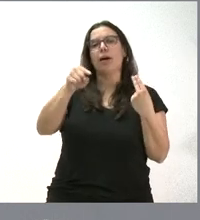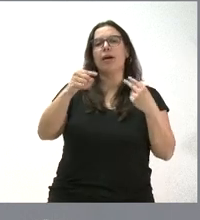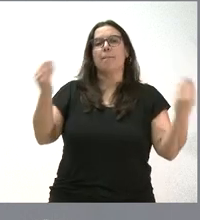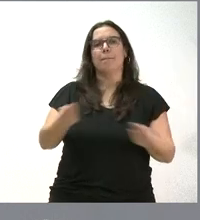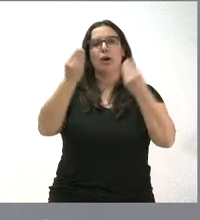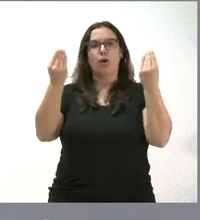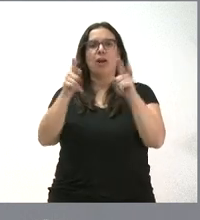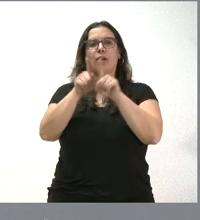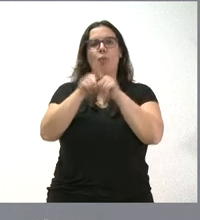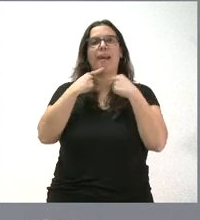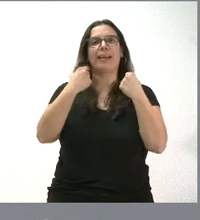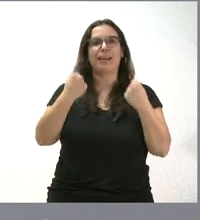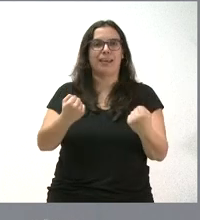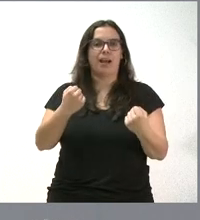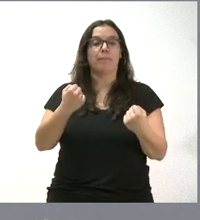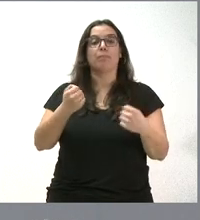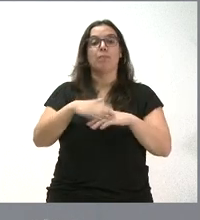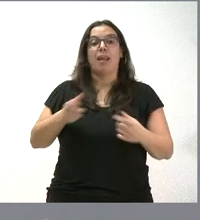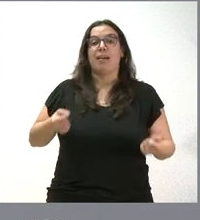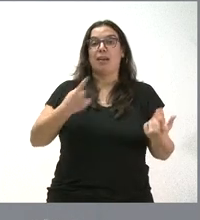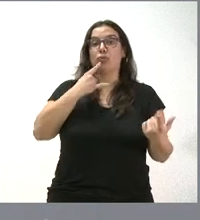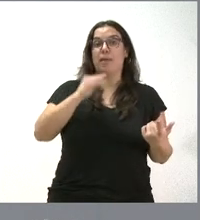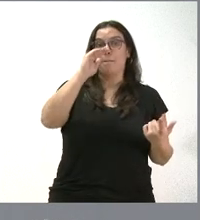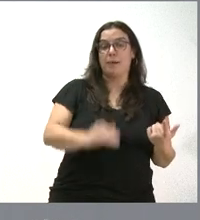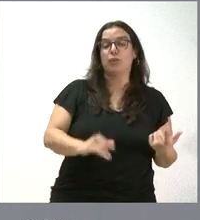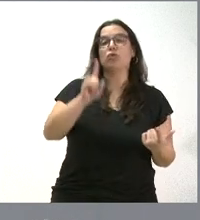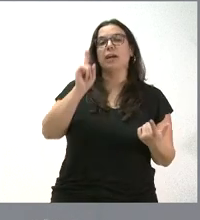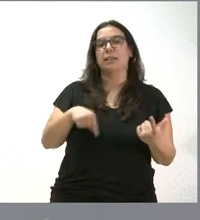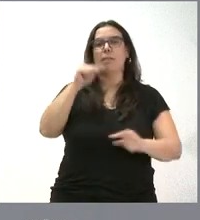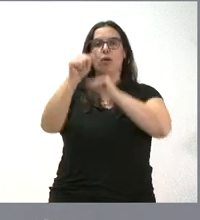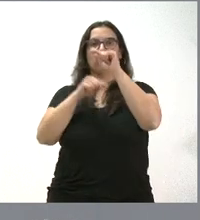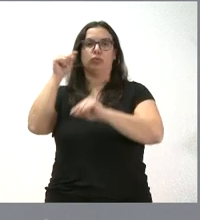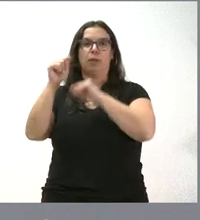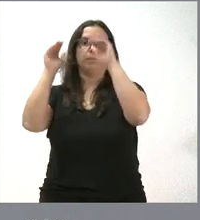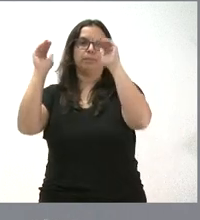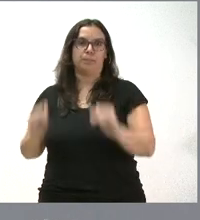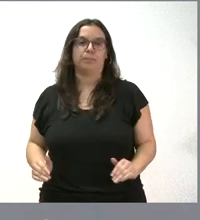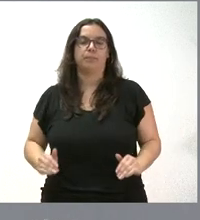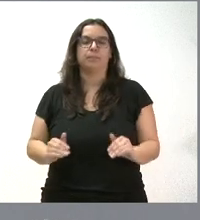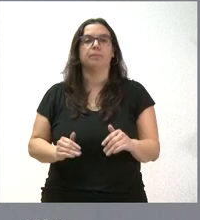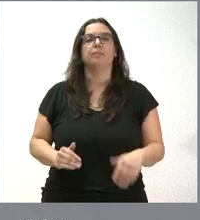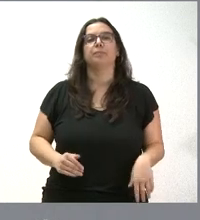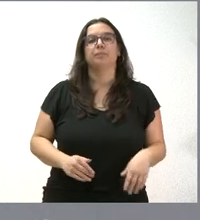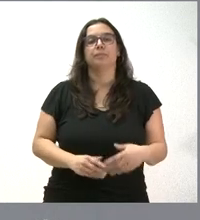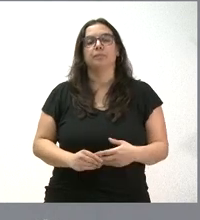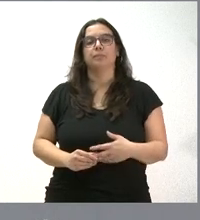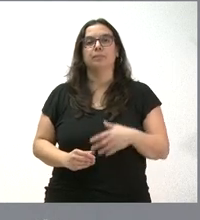autonómica. Se persigue un menor gasto eléctrico, además de reducir las emisiones de gases invernadero a la atmósfera.